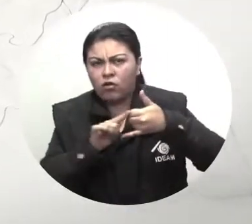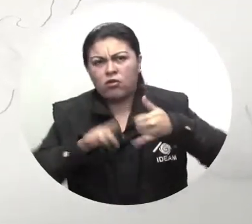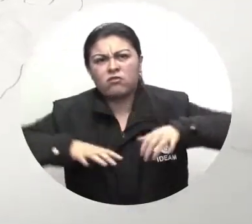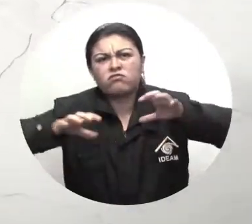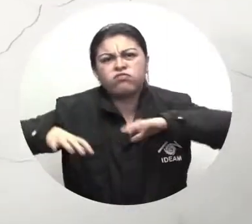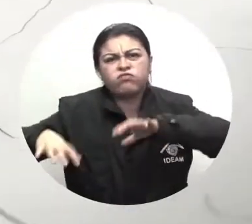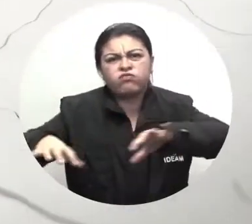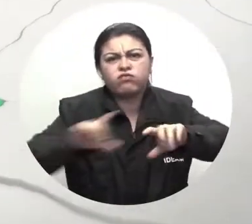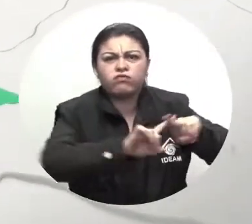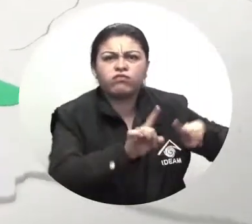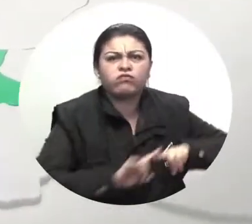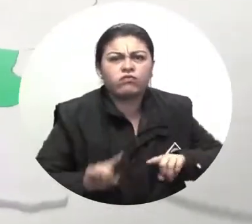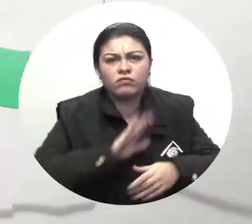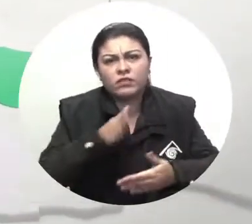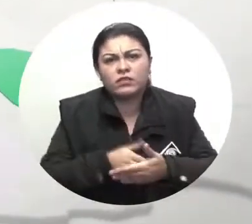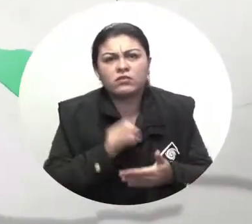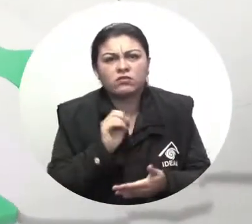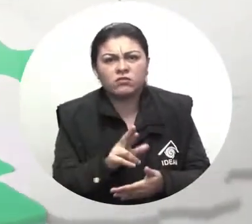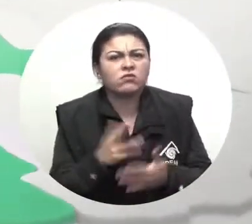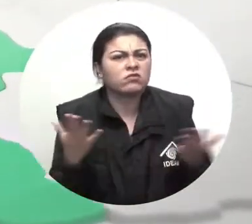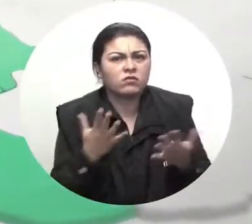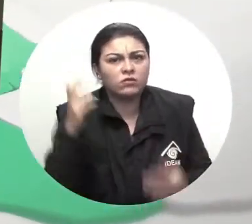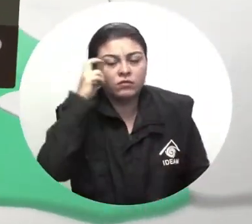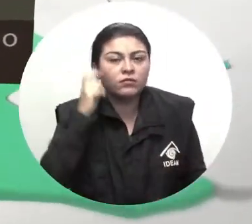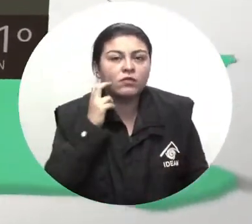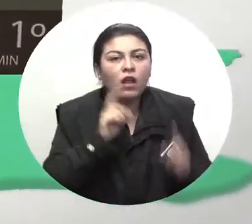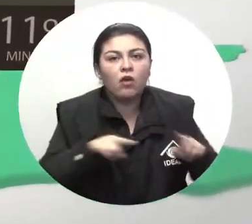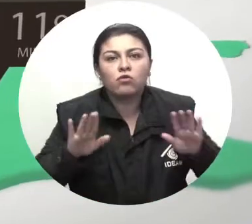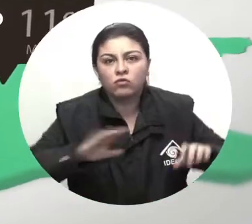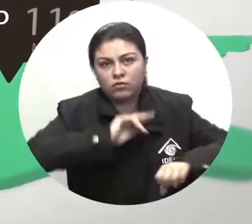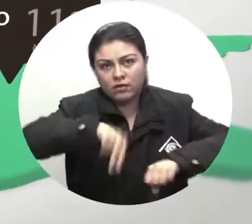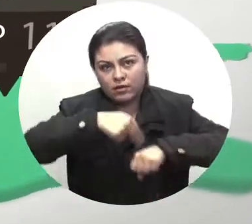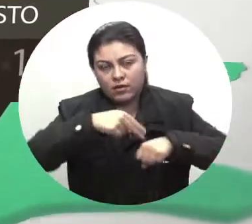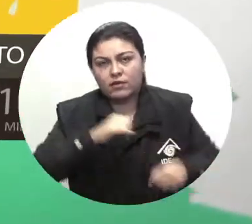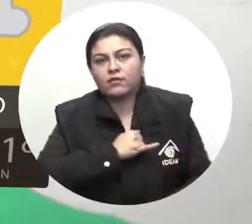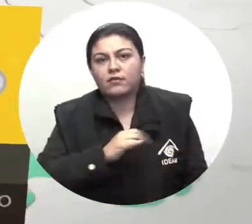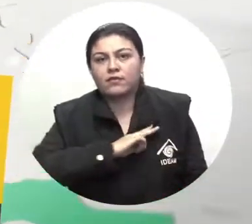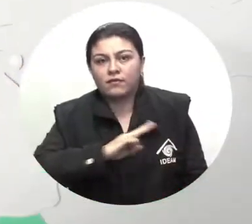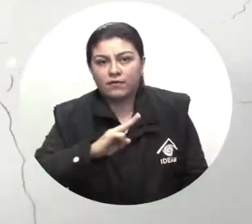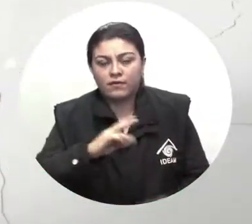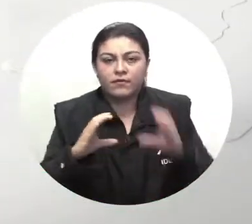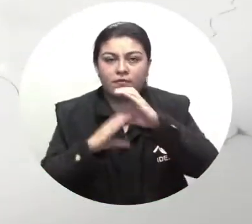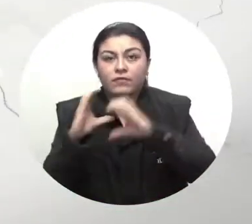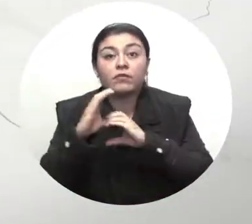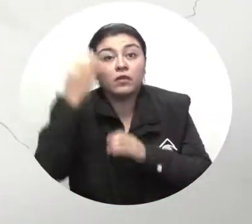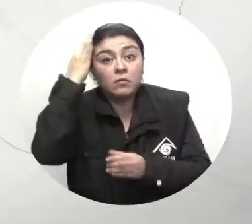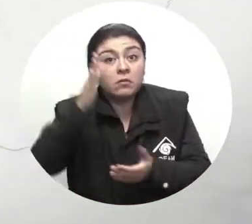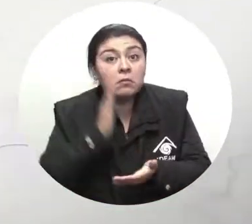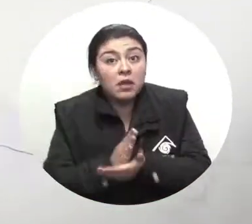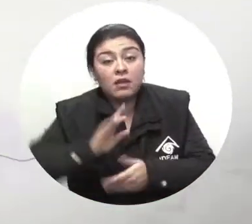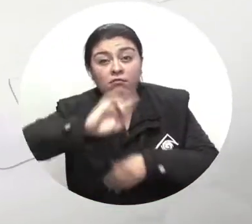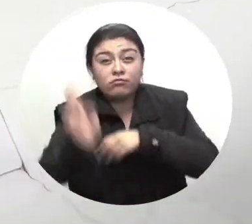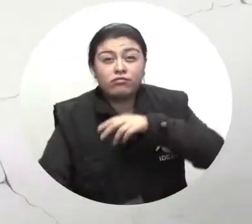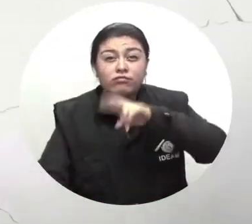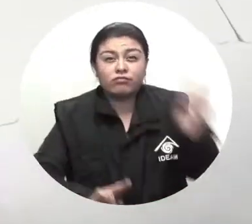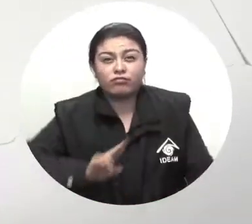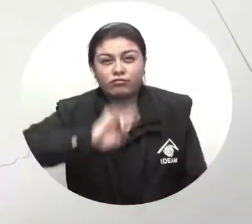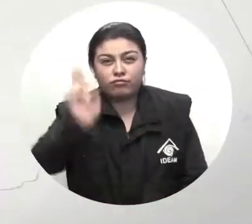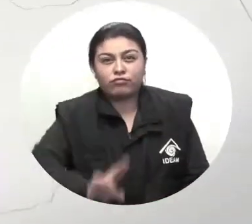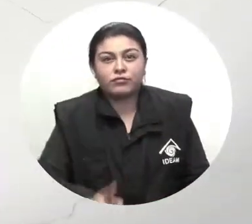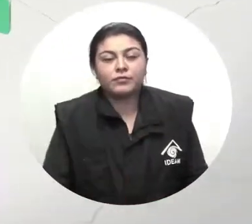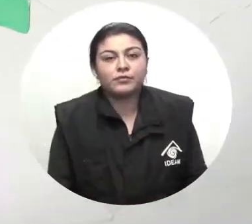intensidad en el centro y sur del Chocó y en zonas de Nariño, Valle del Cauca y Cauca con probabilidad de actividad eléctrica.